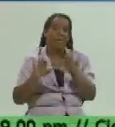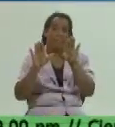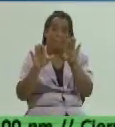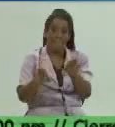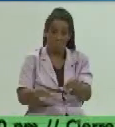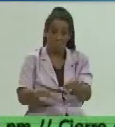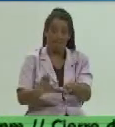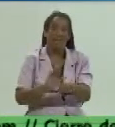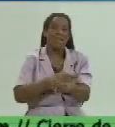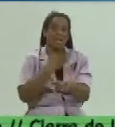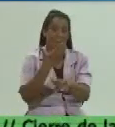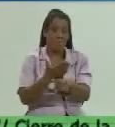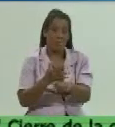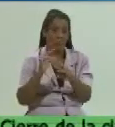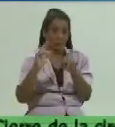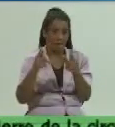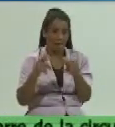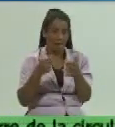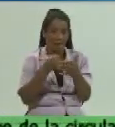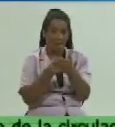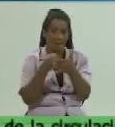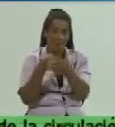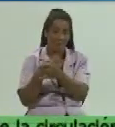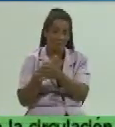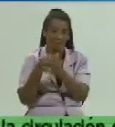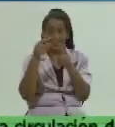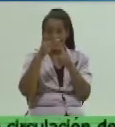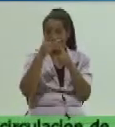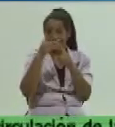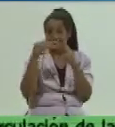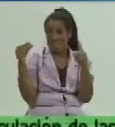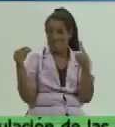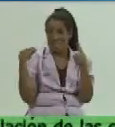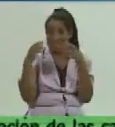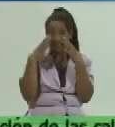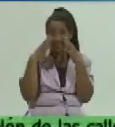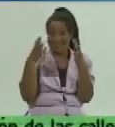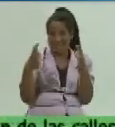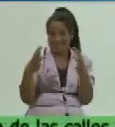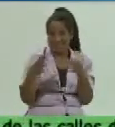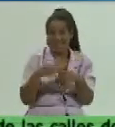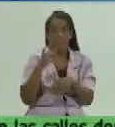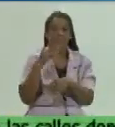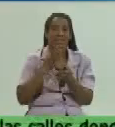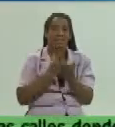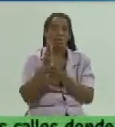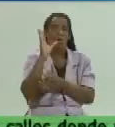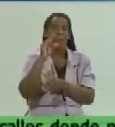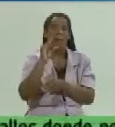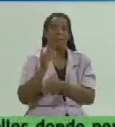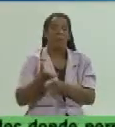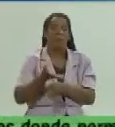volver con usted con esas acciones porque resulta el tema sumamente interesante seguimos hablando alto y claro hay